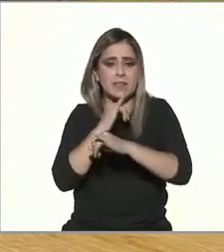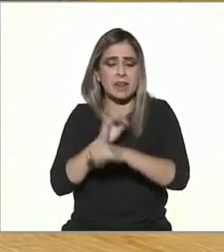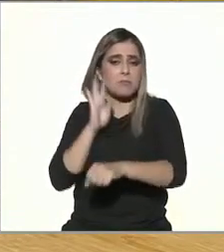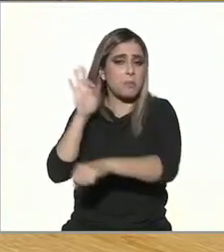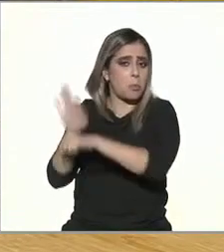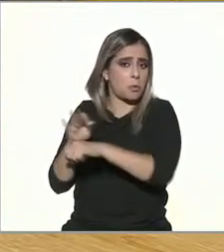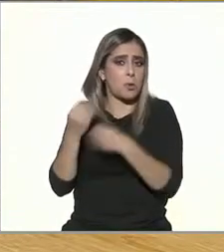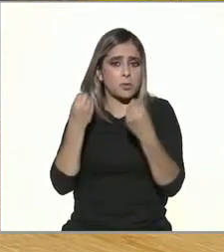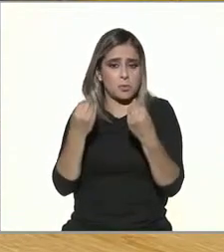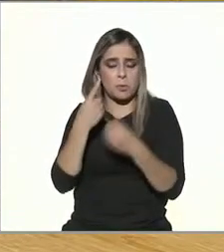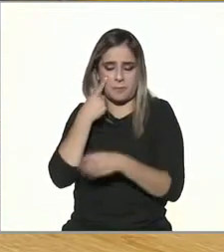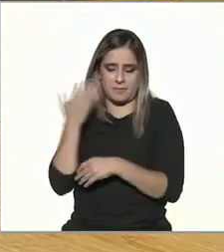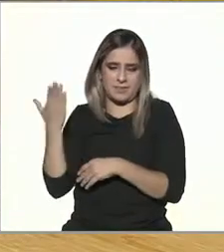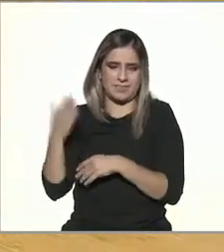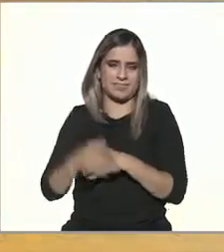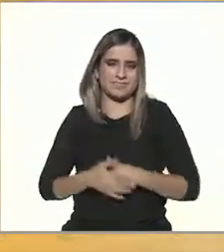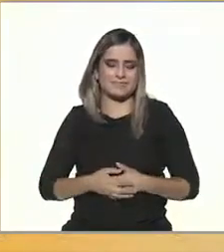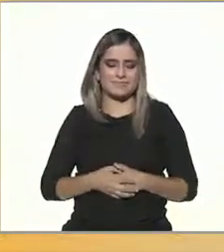el caso de Marta.